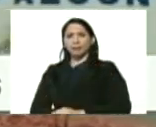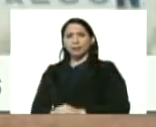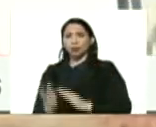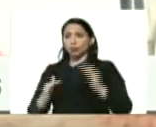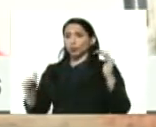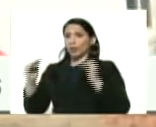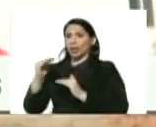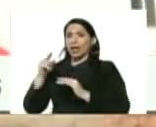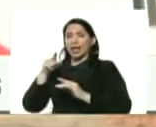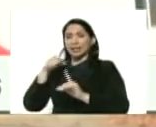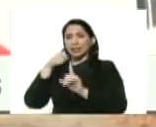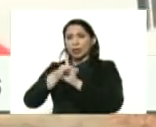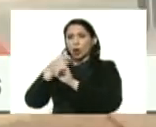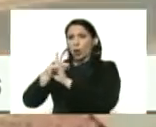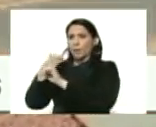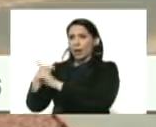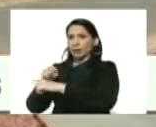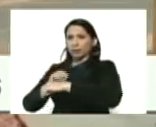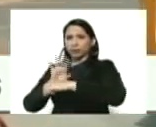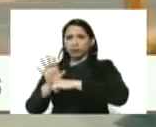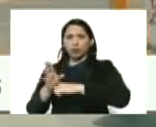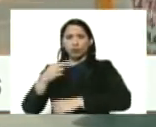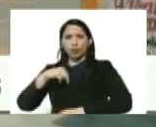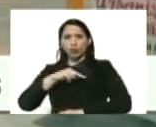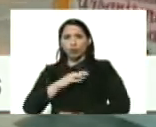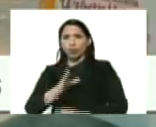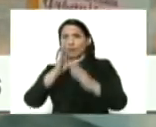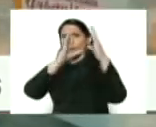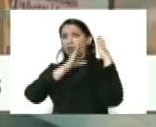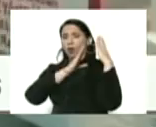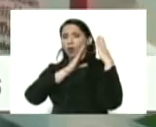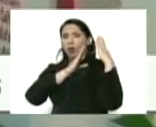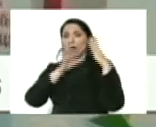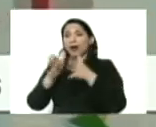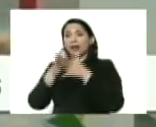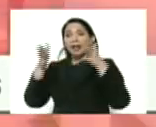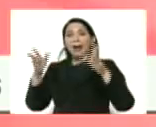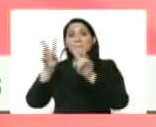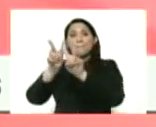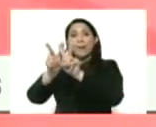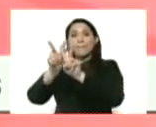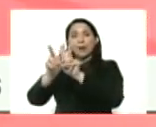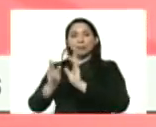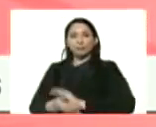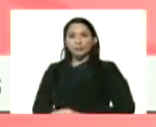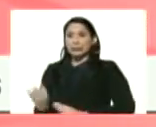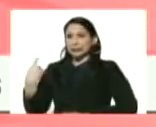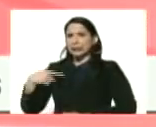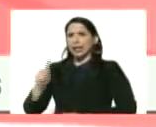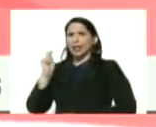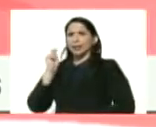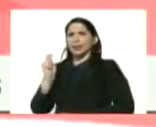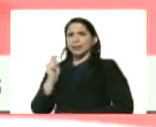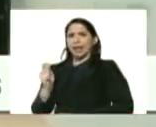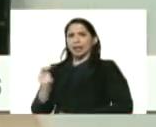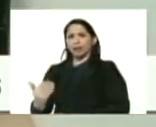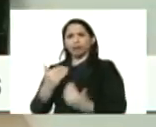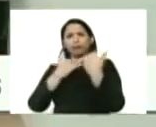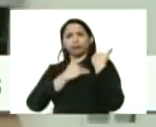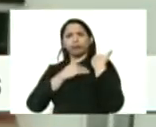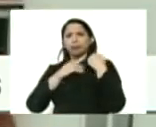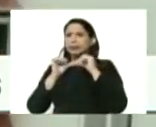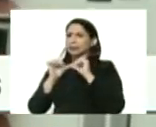combate al COVID-19 que estamos llevando y que la gran misión vivienda Venezuela tiene esa tarea de seguir